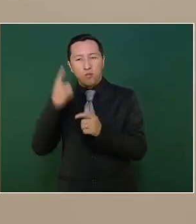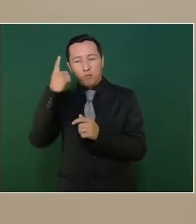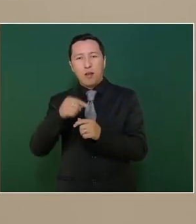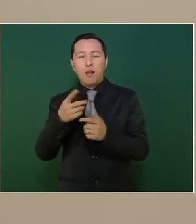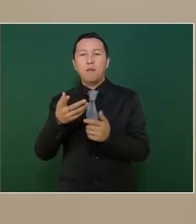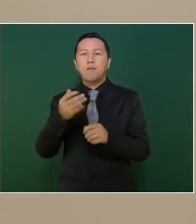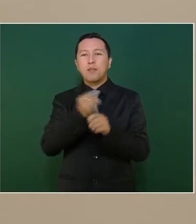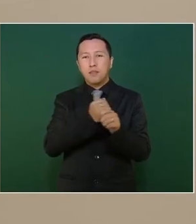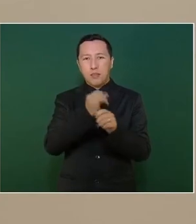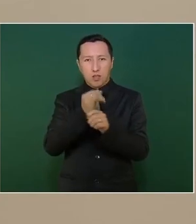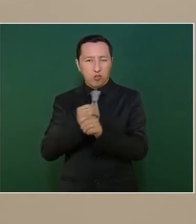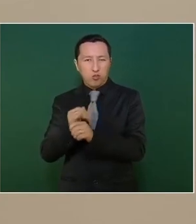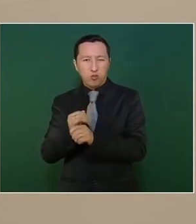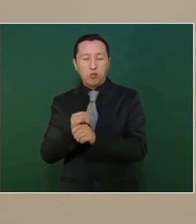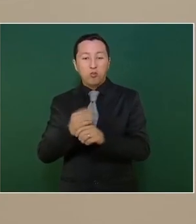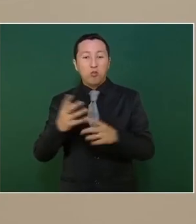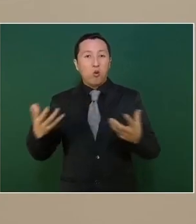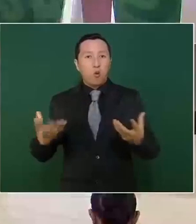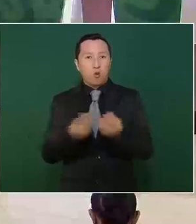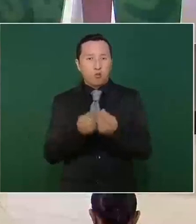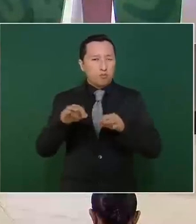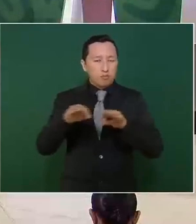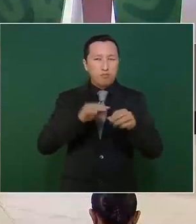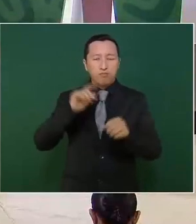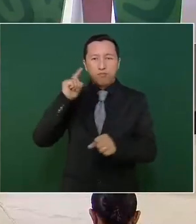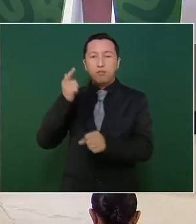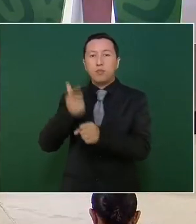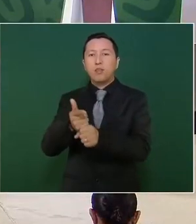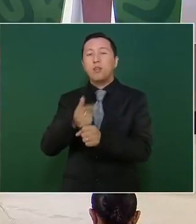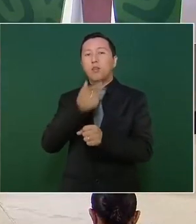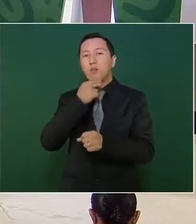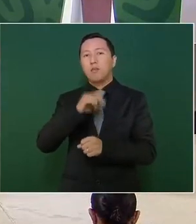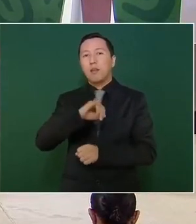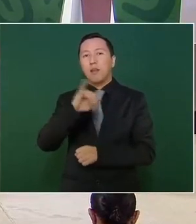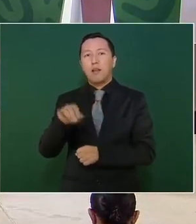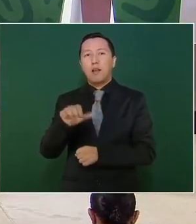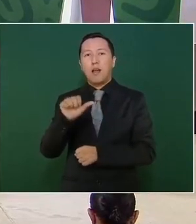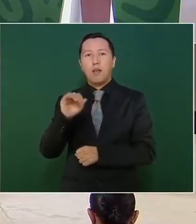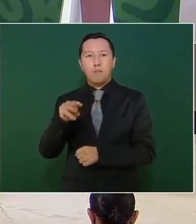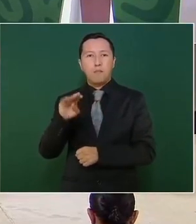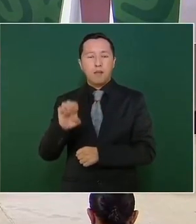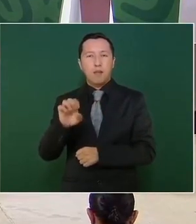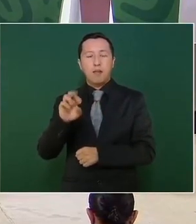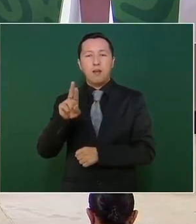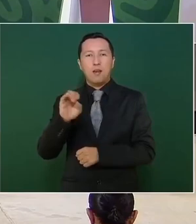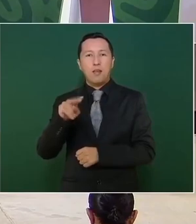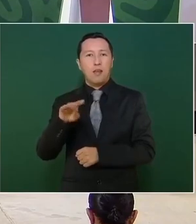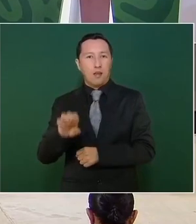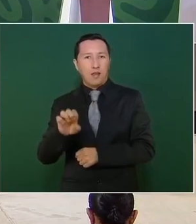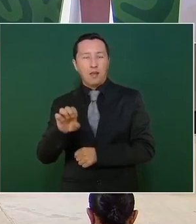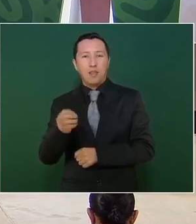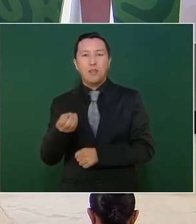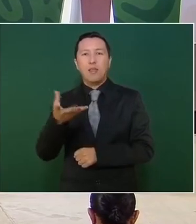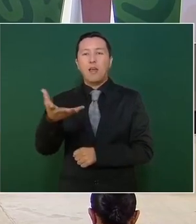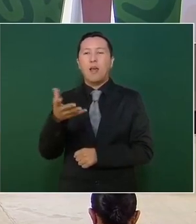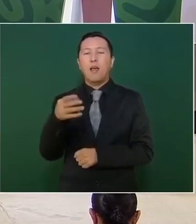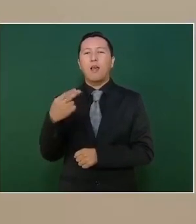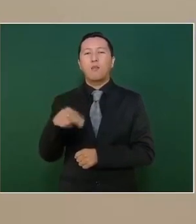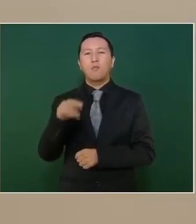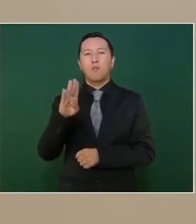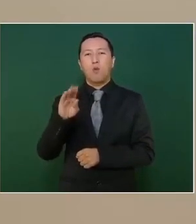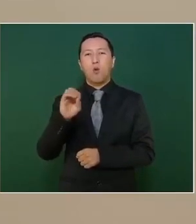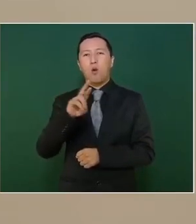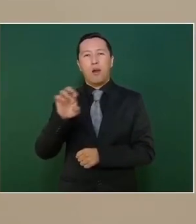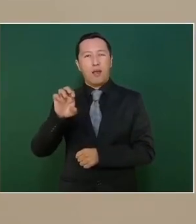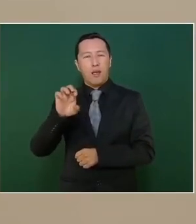lograron detener en flagrancia a Jaime René N., alias El Borrego, y a